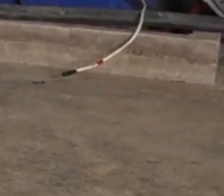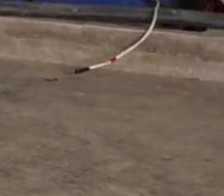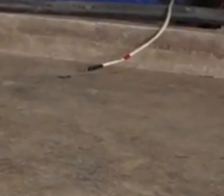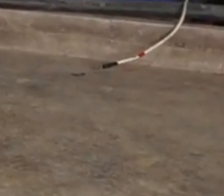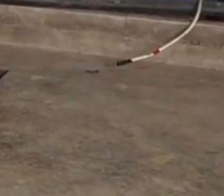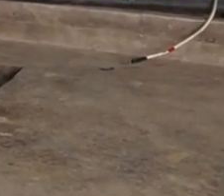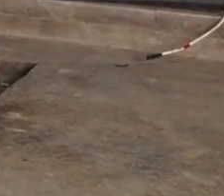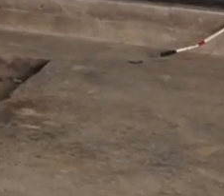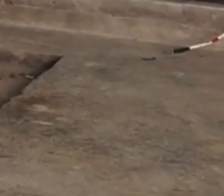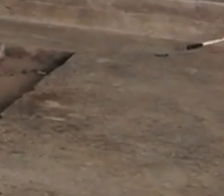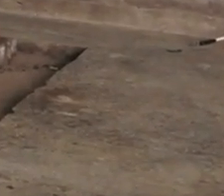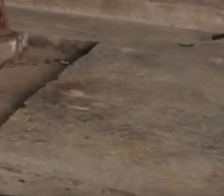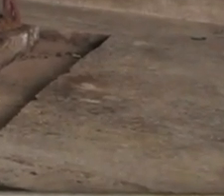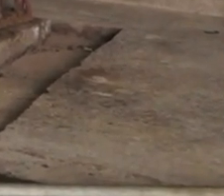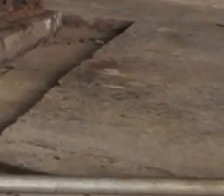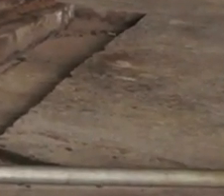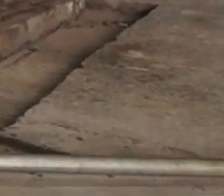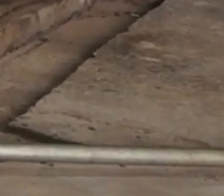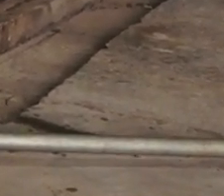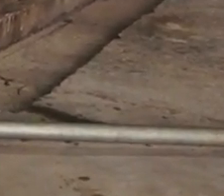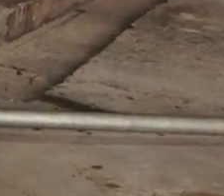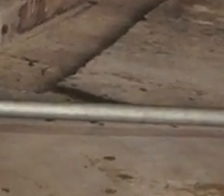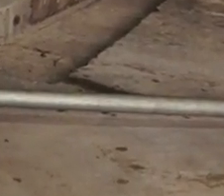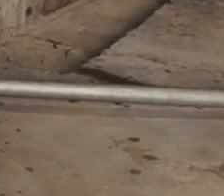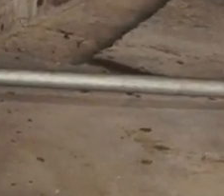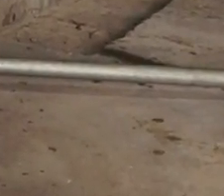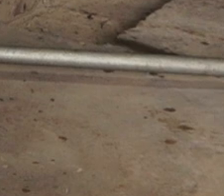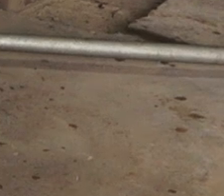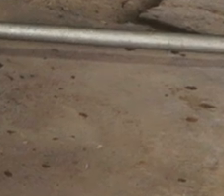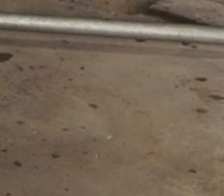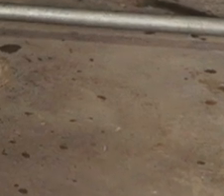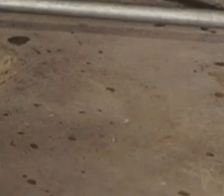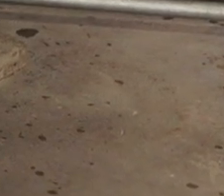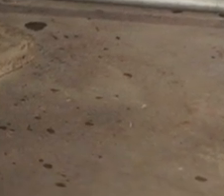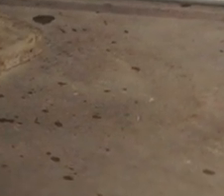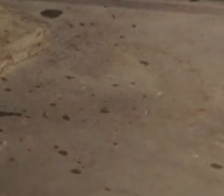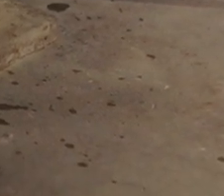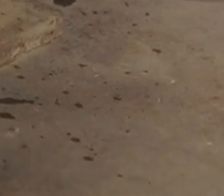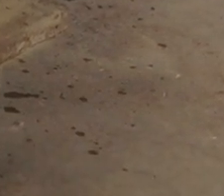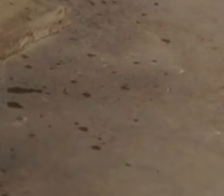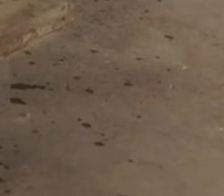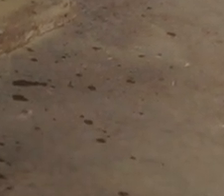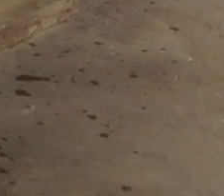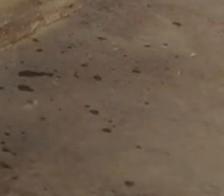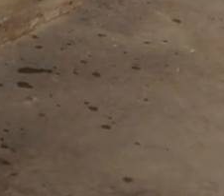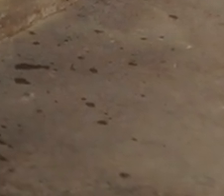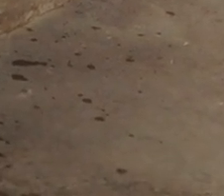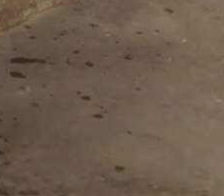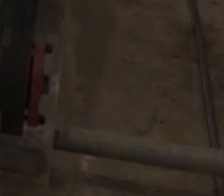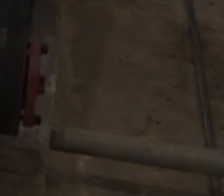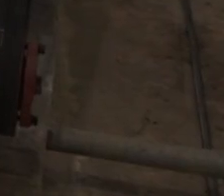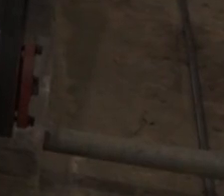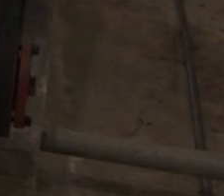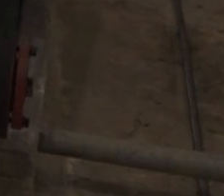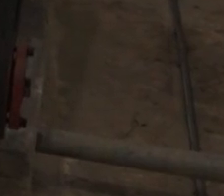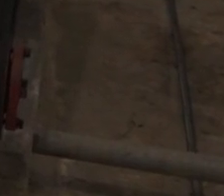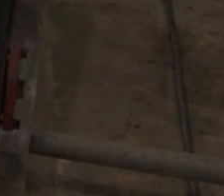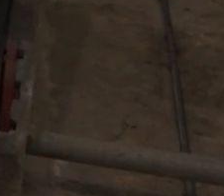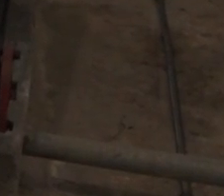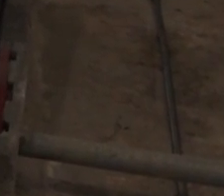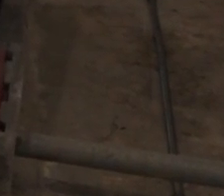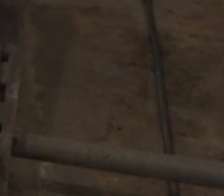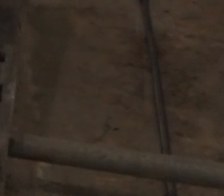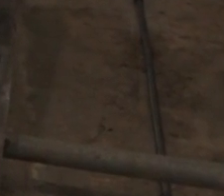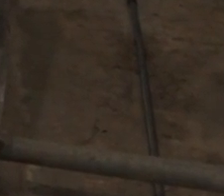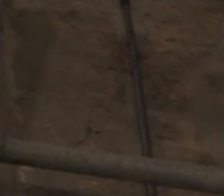poder generar esa visión que ustedes tienen de una central eléctrica que